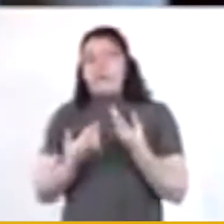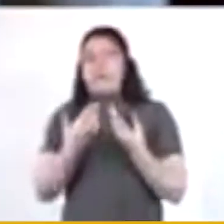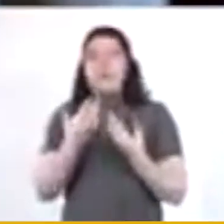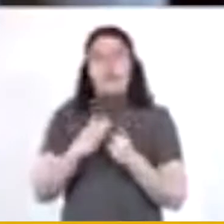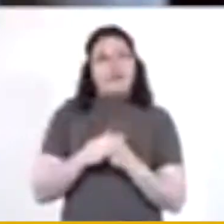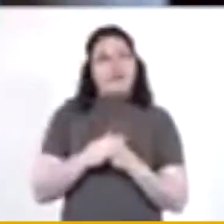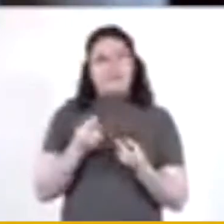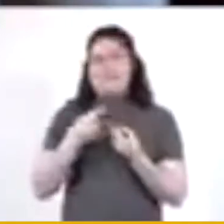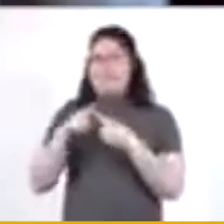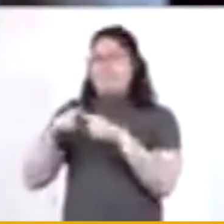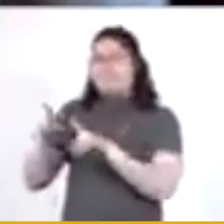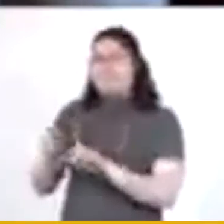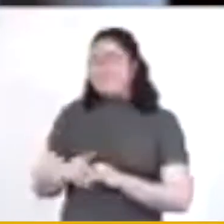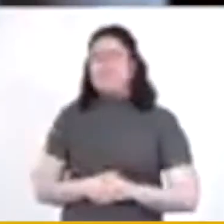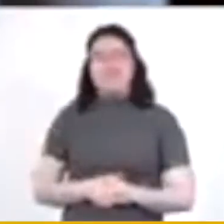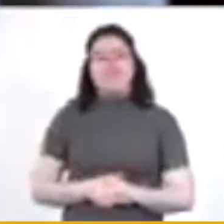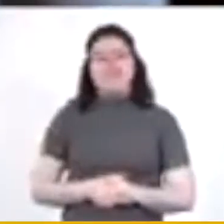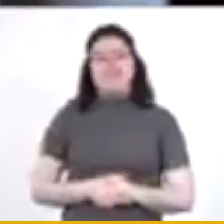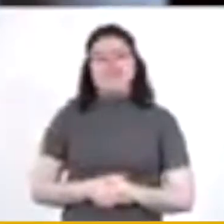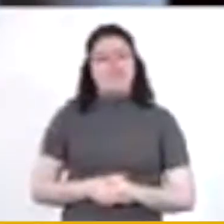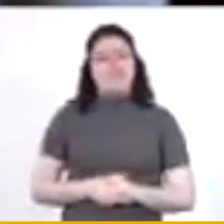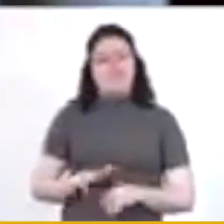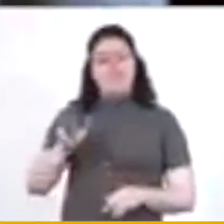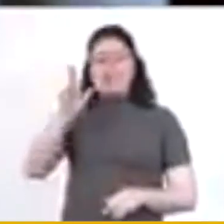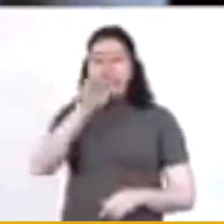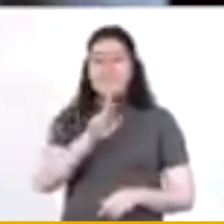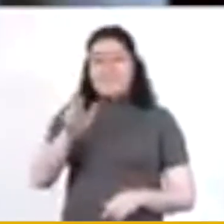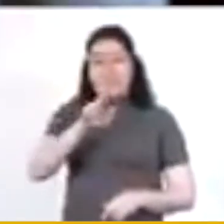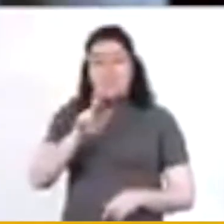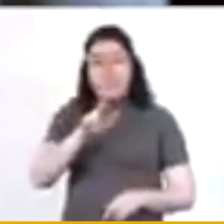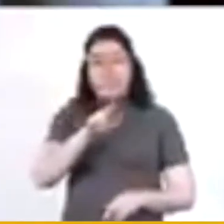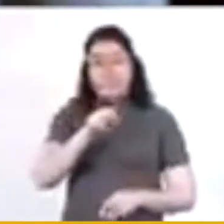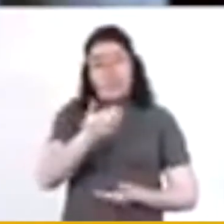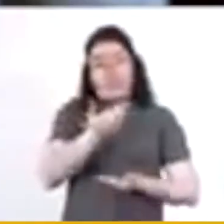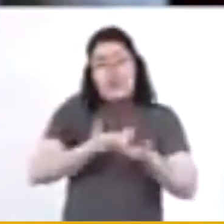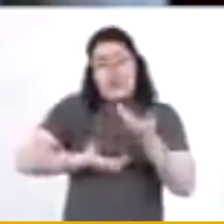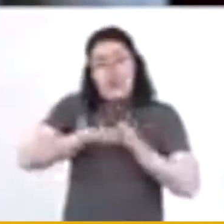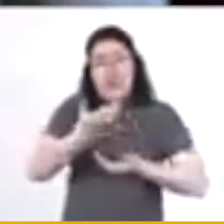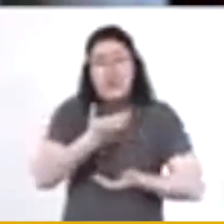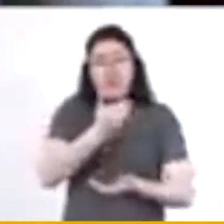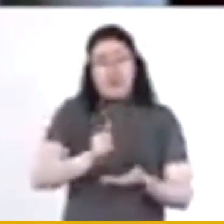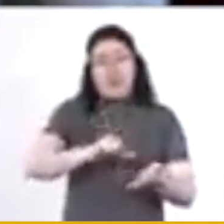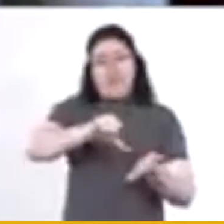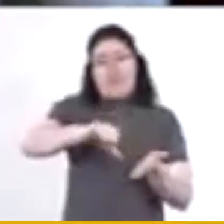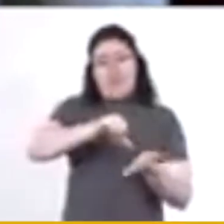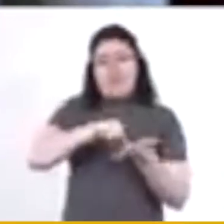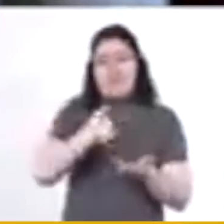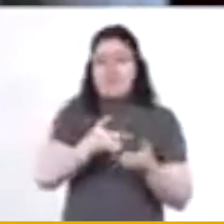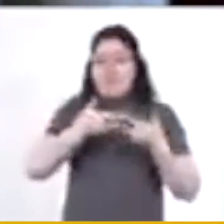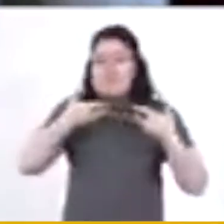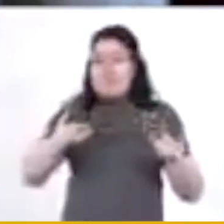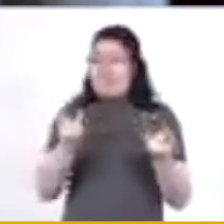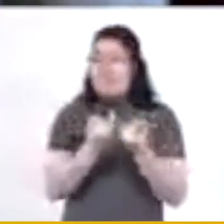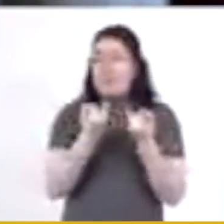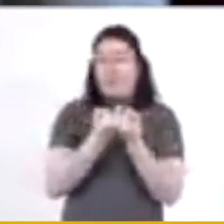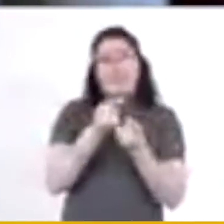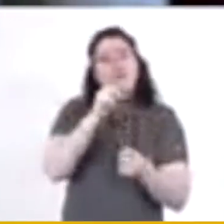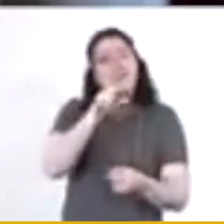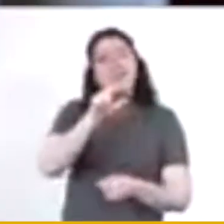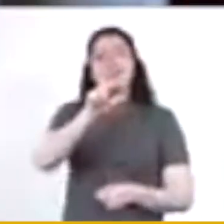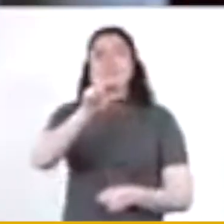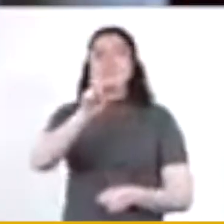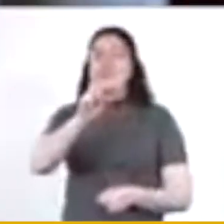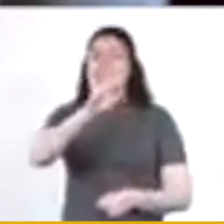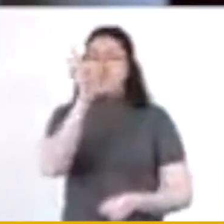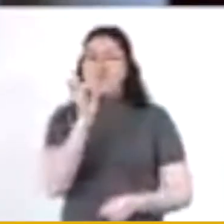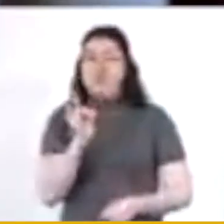etc. El martes abrirán los negocios del centro histórico, con un aforo también del 30%